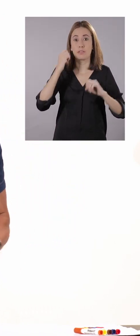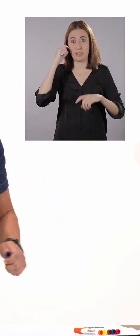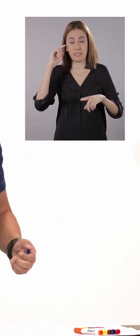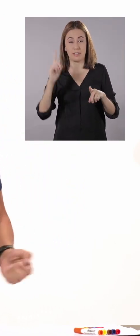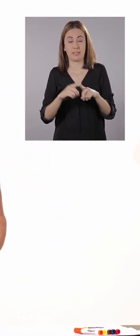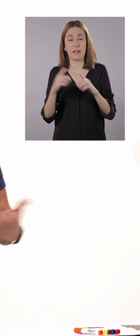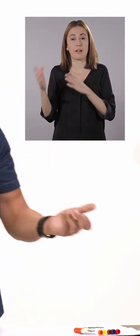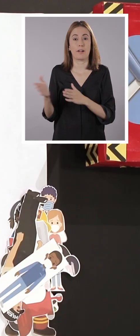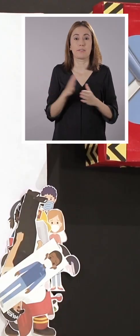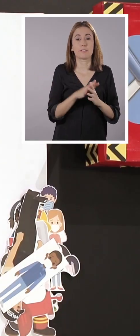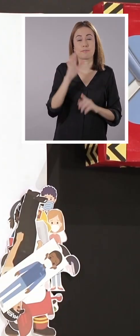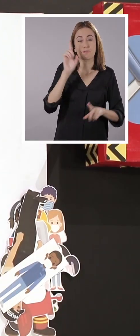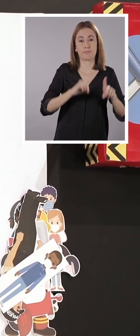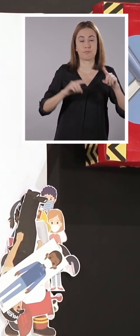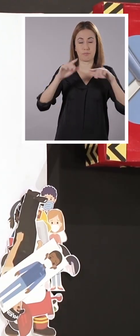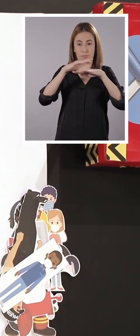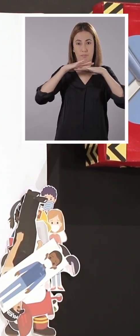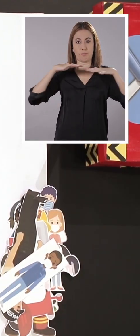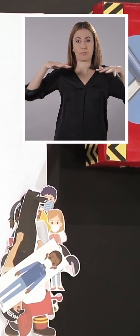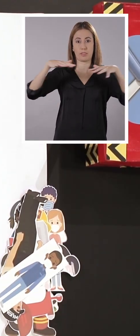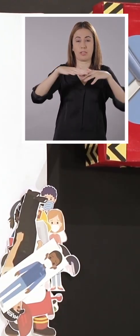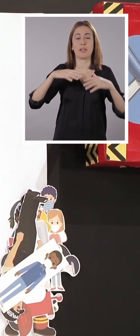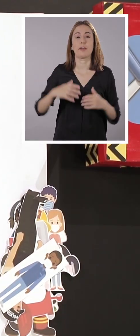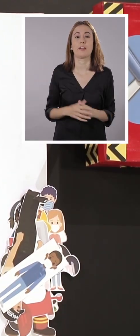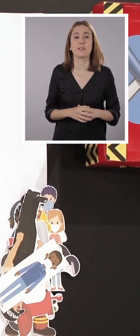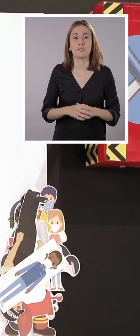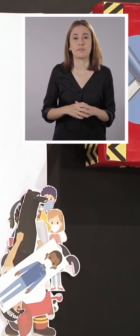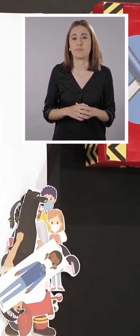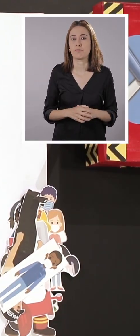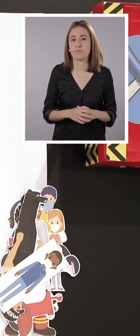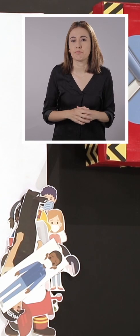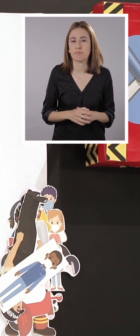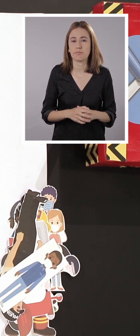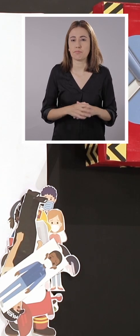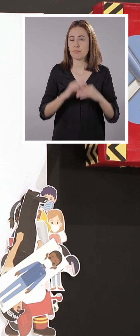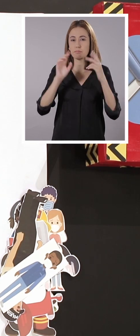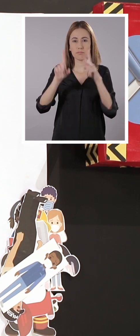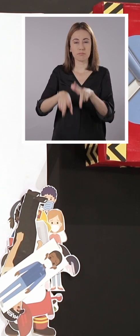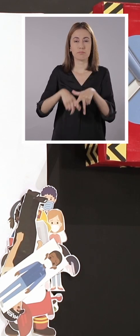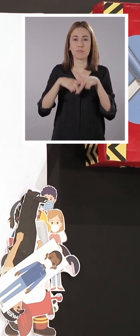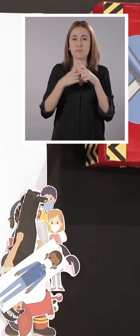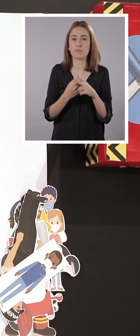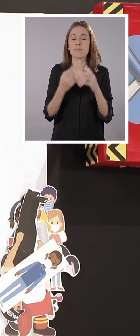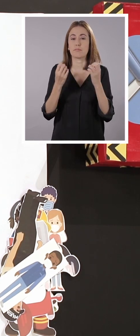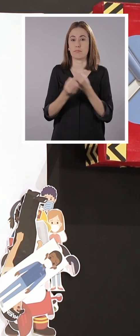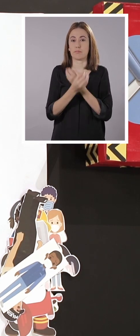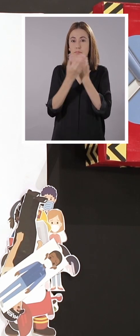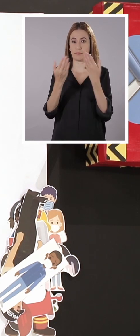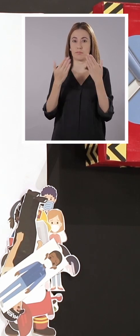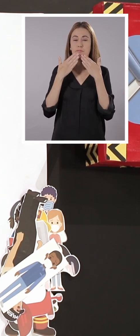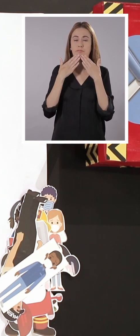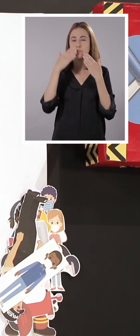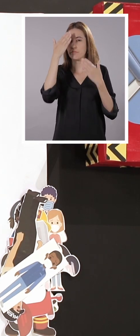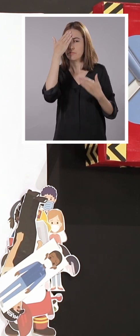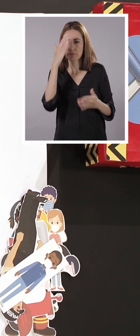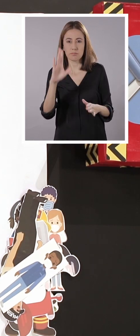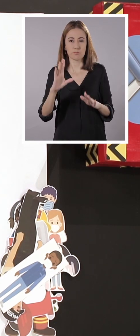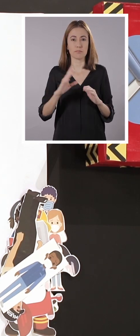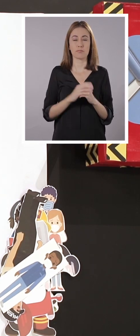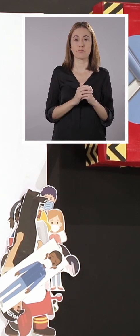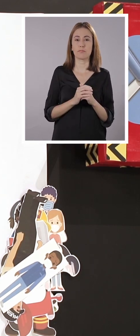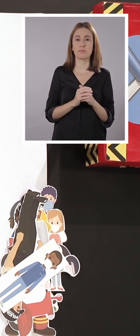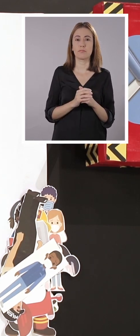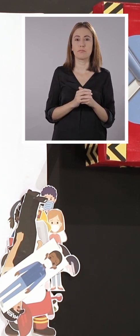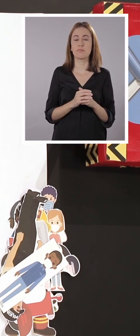dibujo? Podemos empezar dibujando, por ejemplo, qué sé yo, una